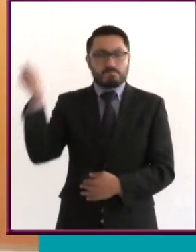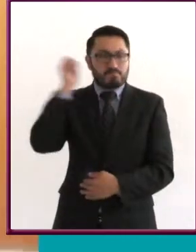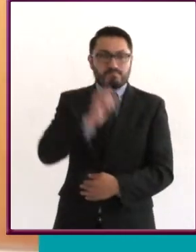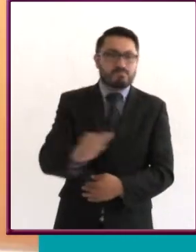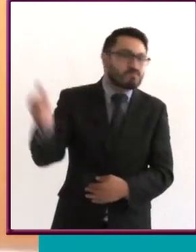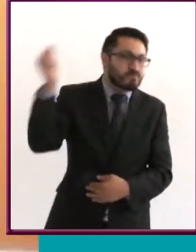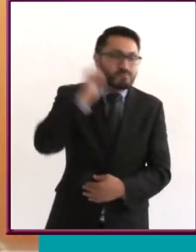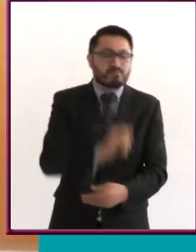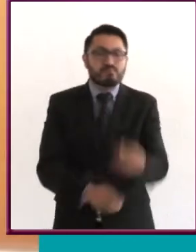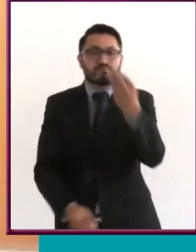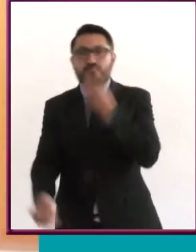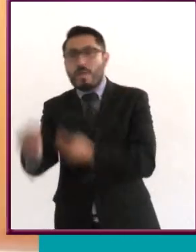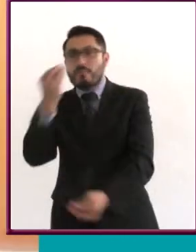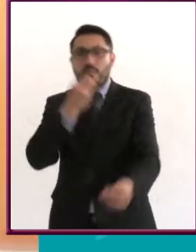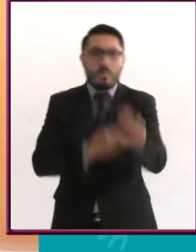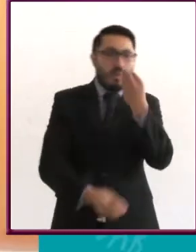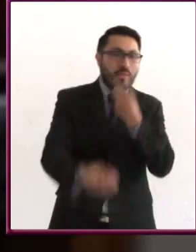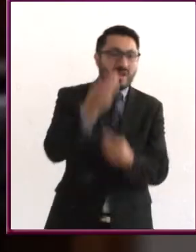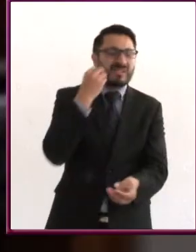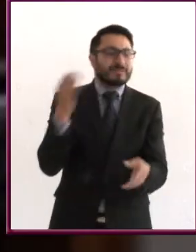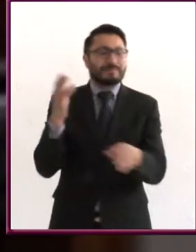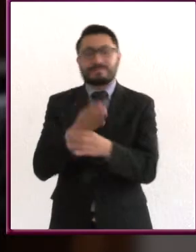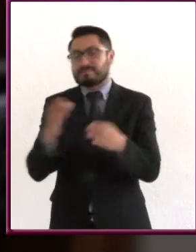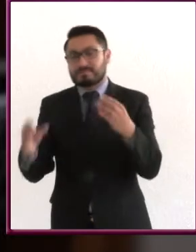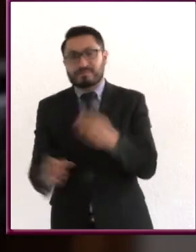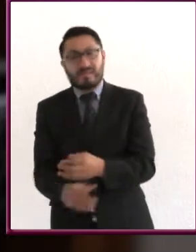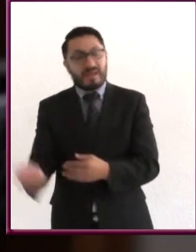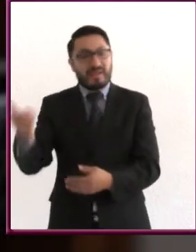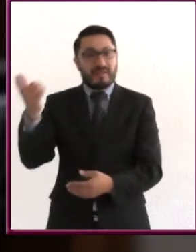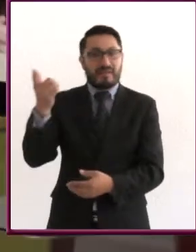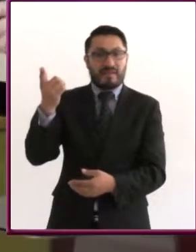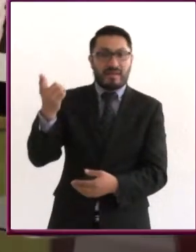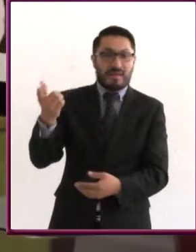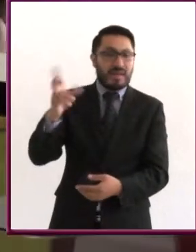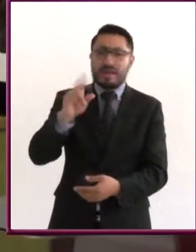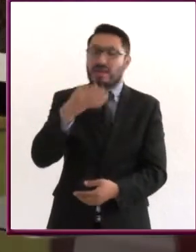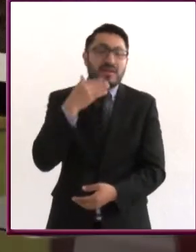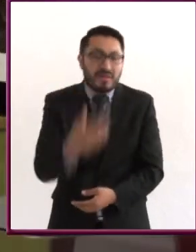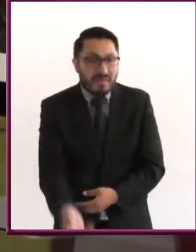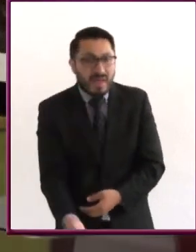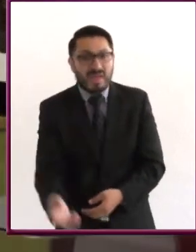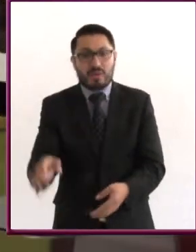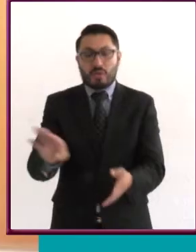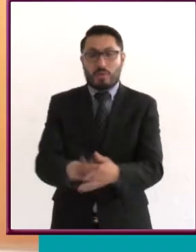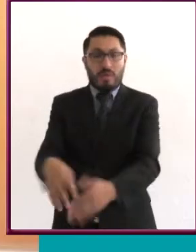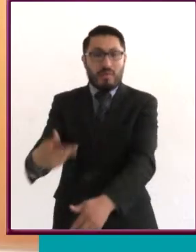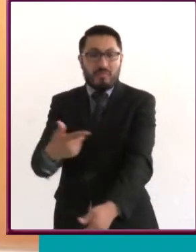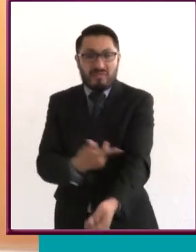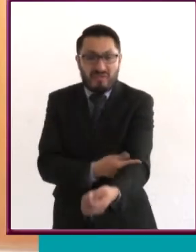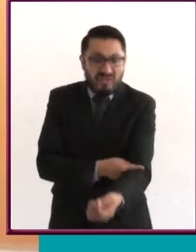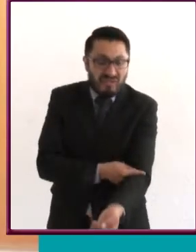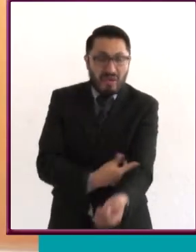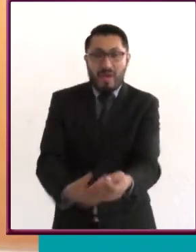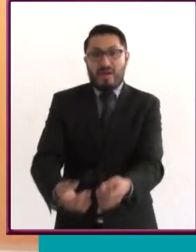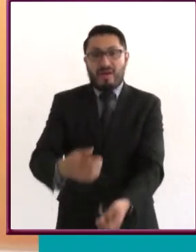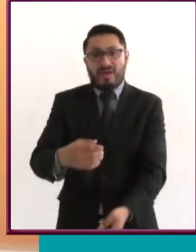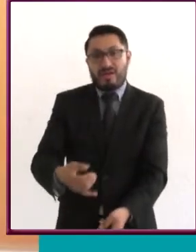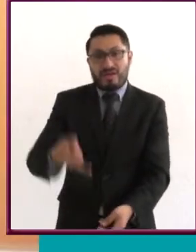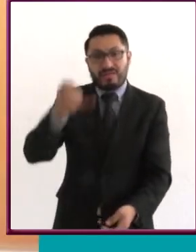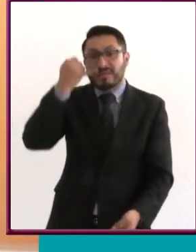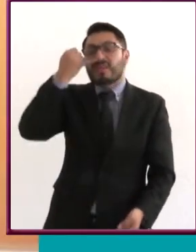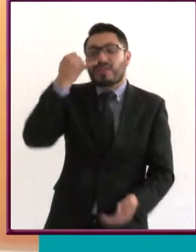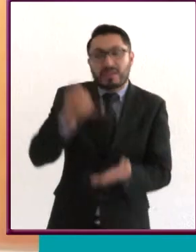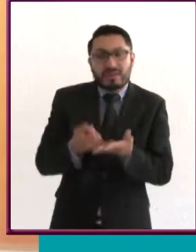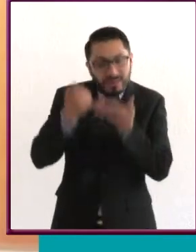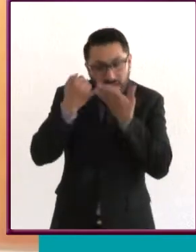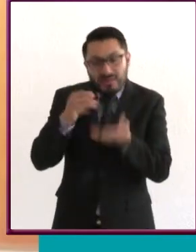comiendo cosas que no me hacen bien, metiéndome sustancias, ¿no? Pues obviamente esa